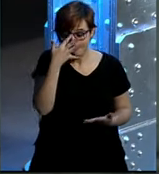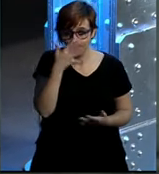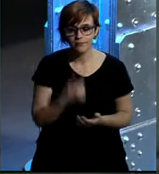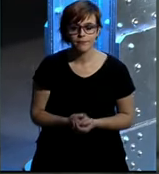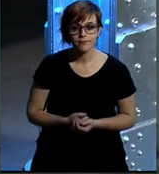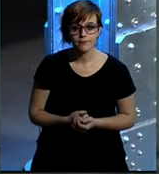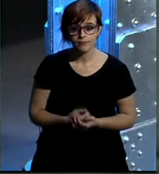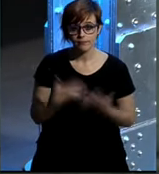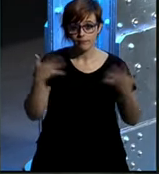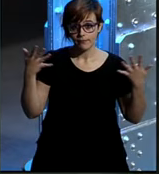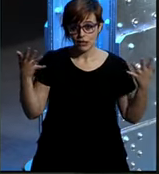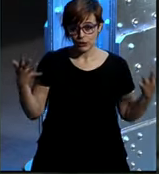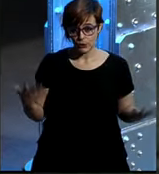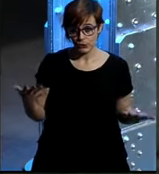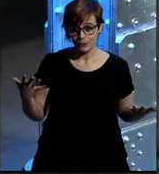Y básicamente,